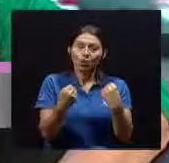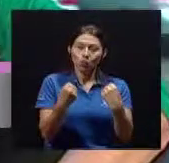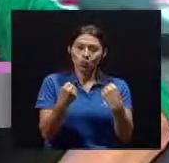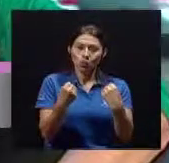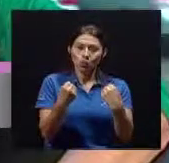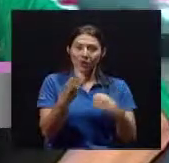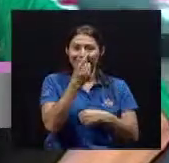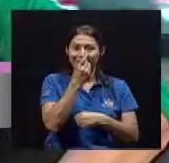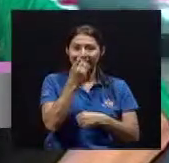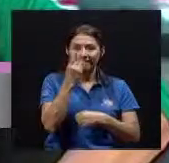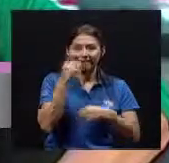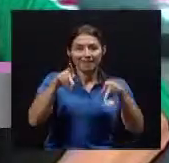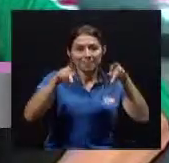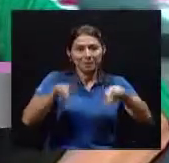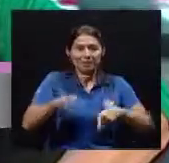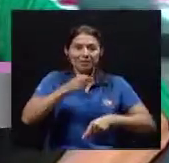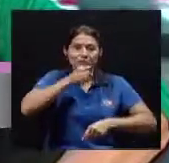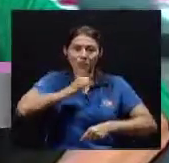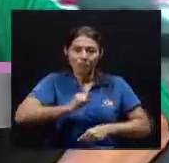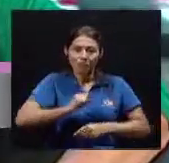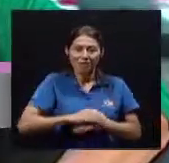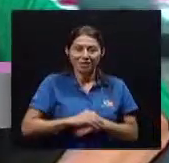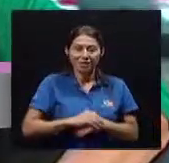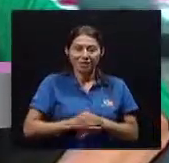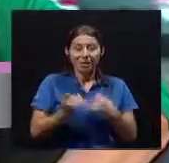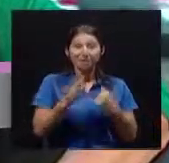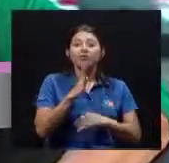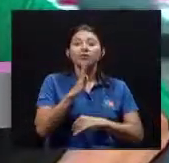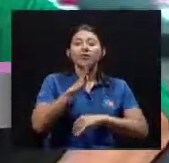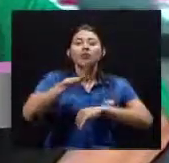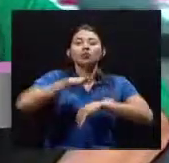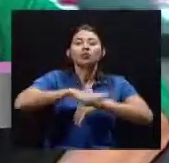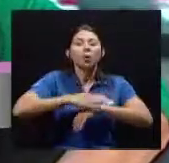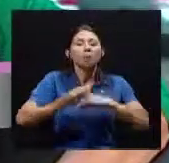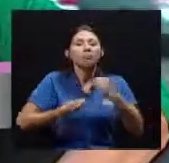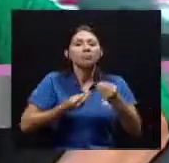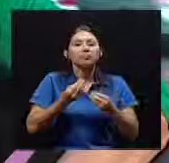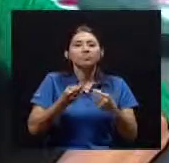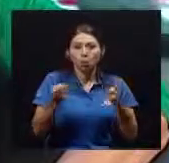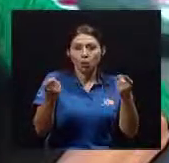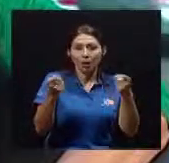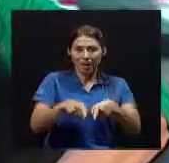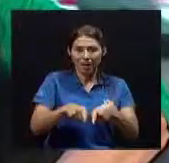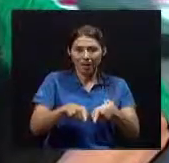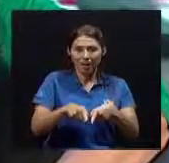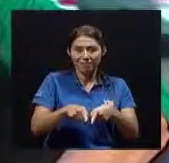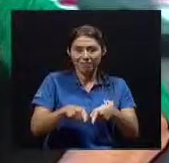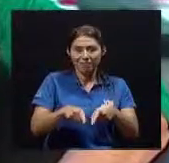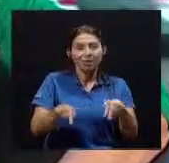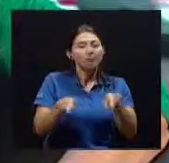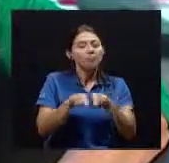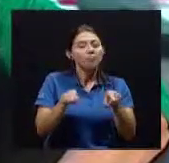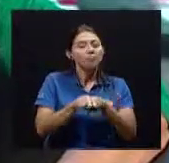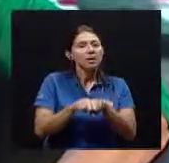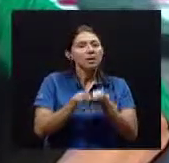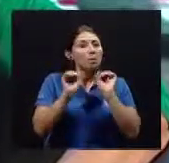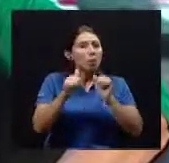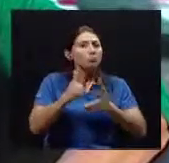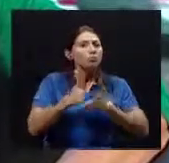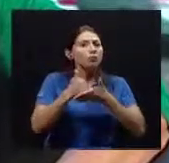Oral De las personas Adultas mayores Estamos hablando Sobre lo que les sucede Y cómo podemos